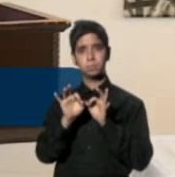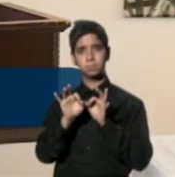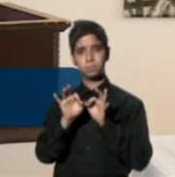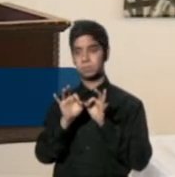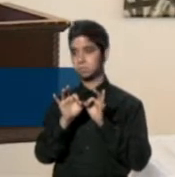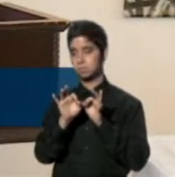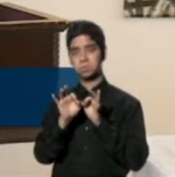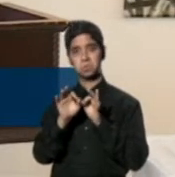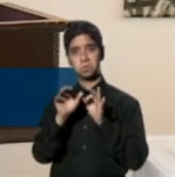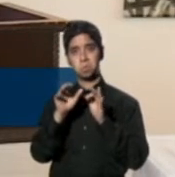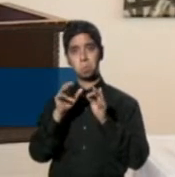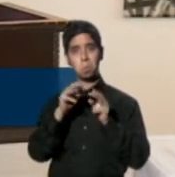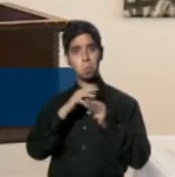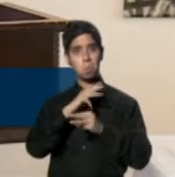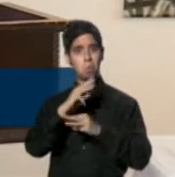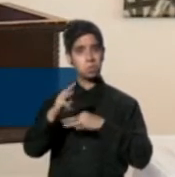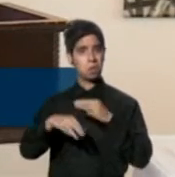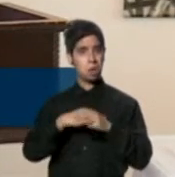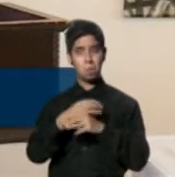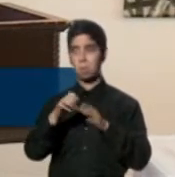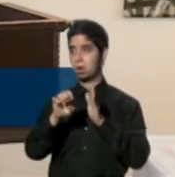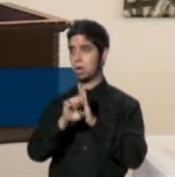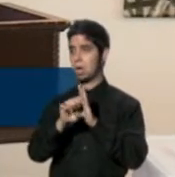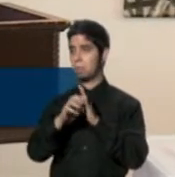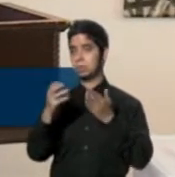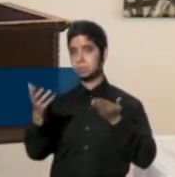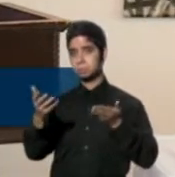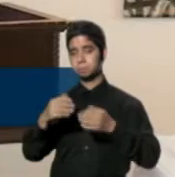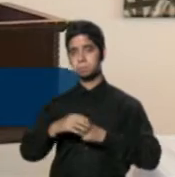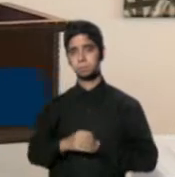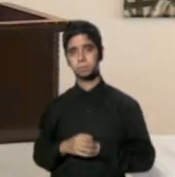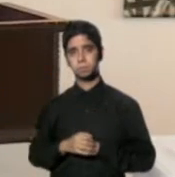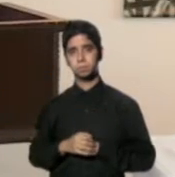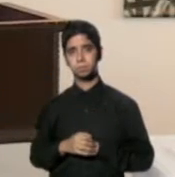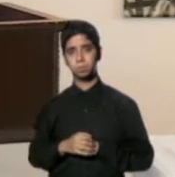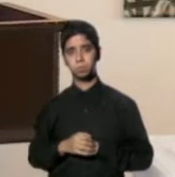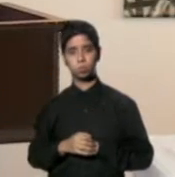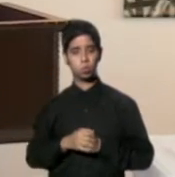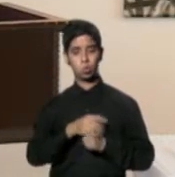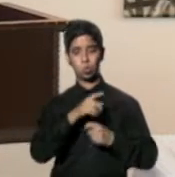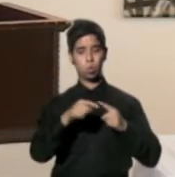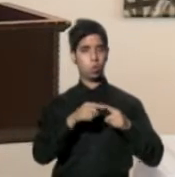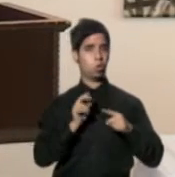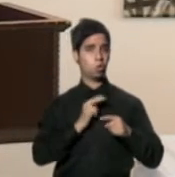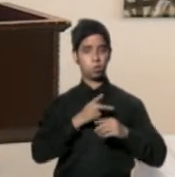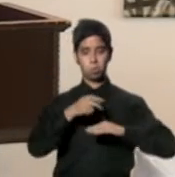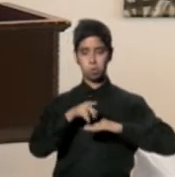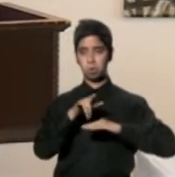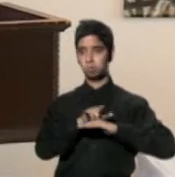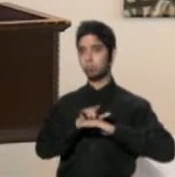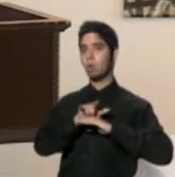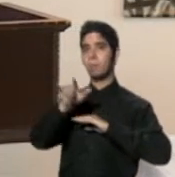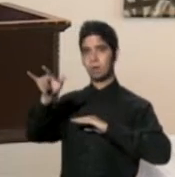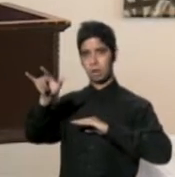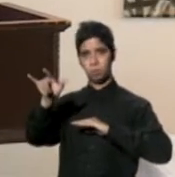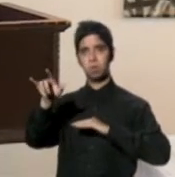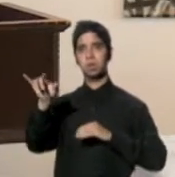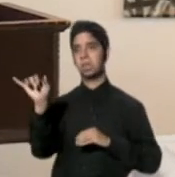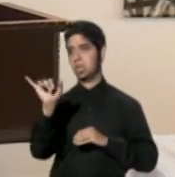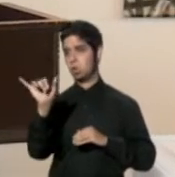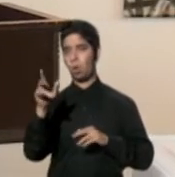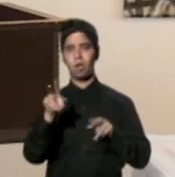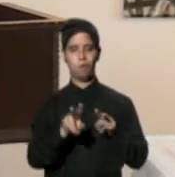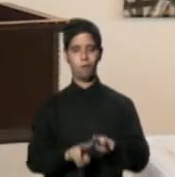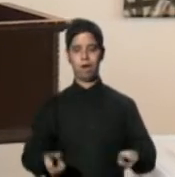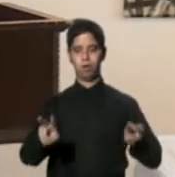mundial como es la parte de lo que es cuando emigramos, la parte de lo que son los valores,